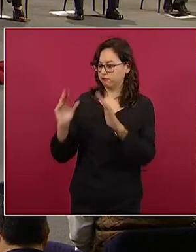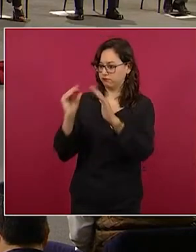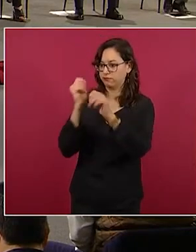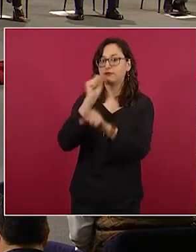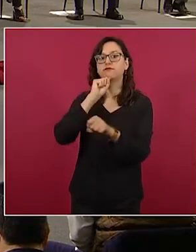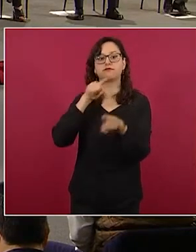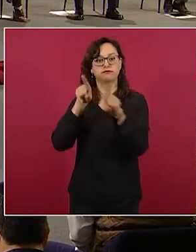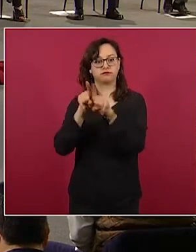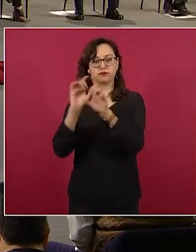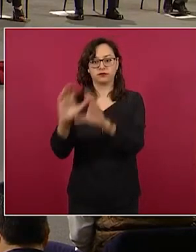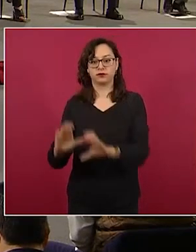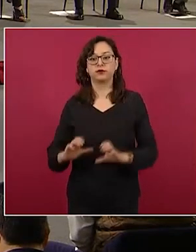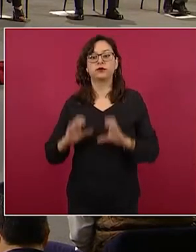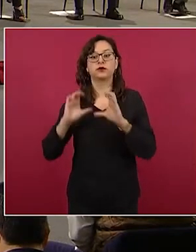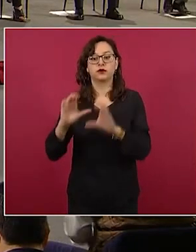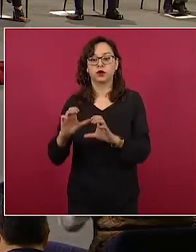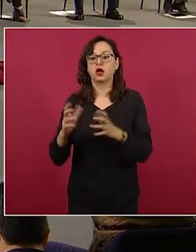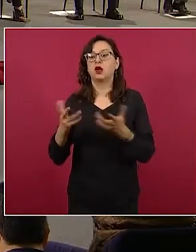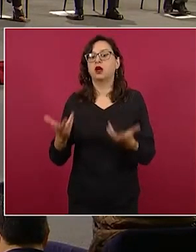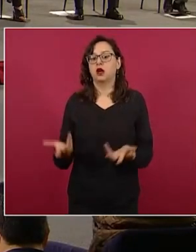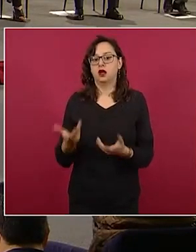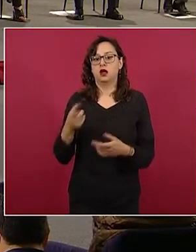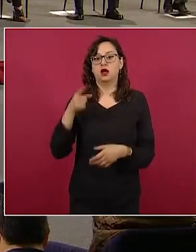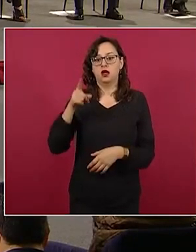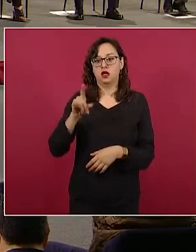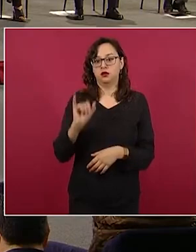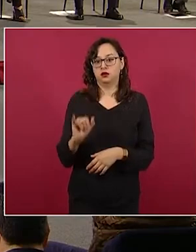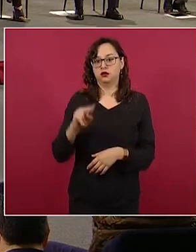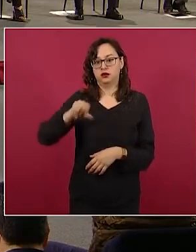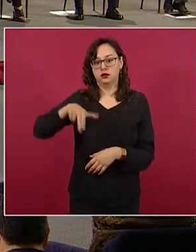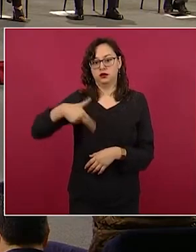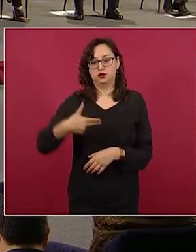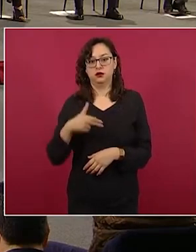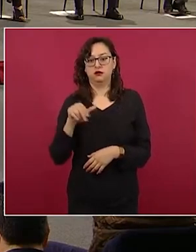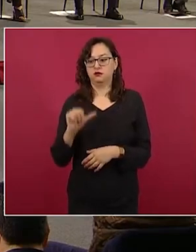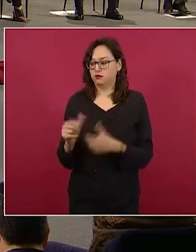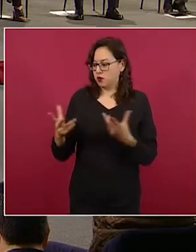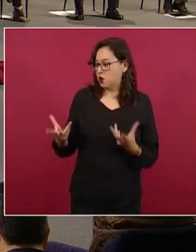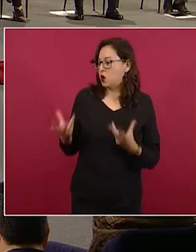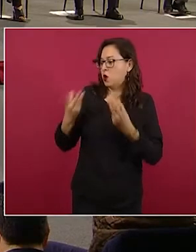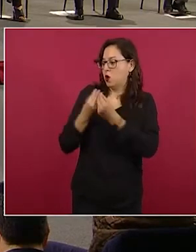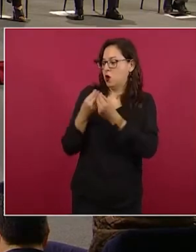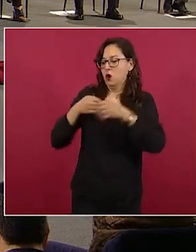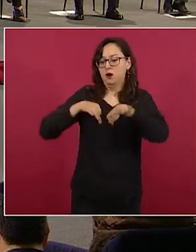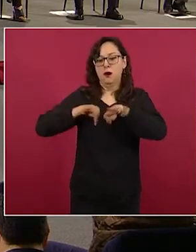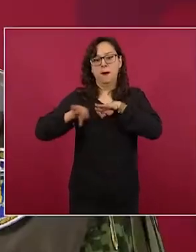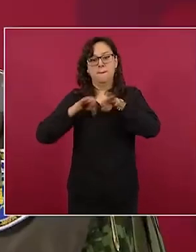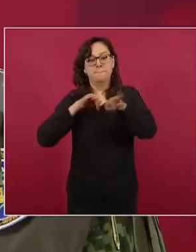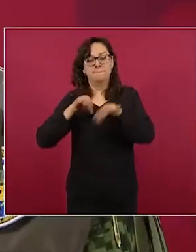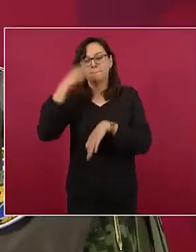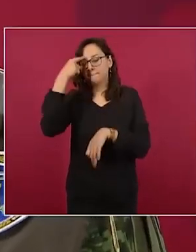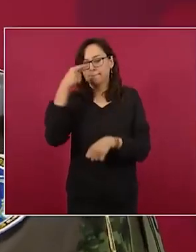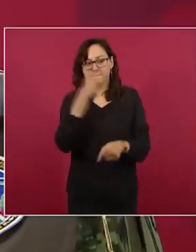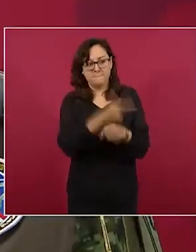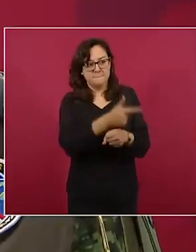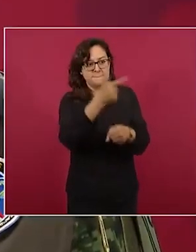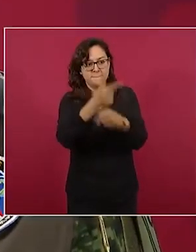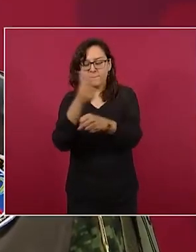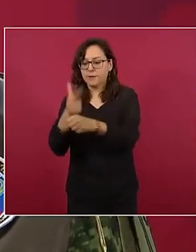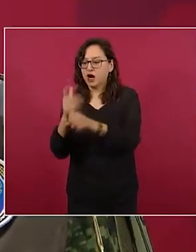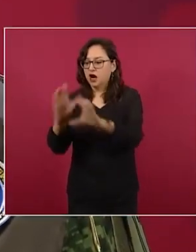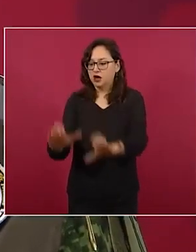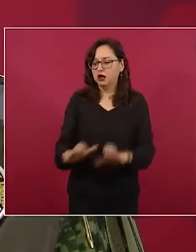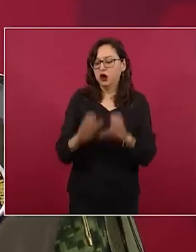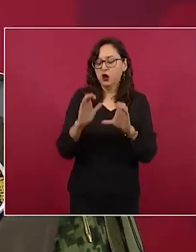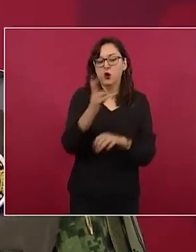ello, trabajamos coordinadamente con el Instituto Nacional de Antropología e Historia para ejecutar trabajos arqueológicos para preservar,